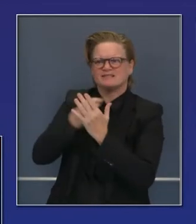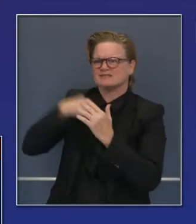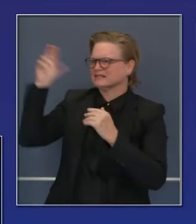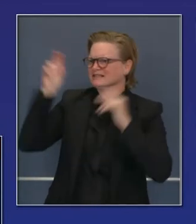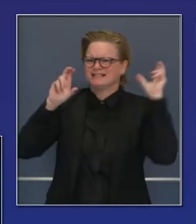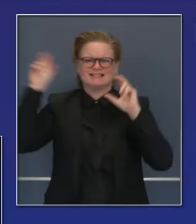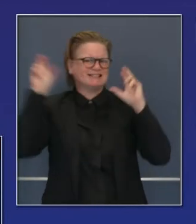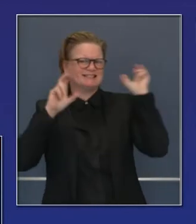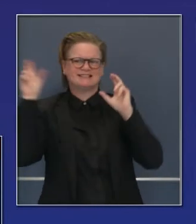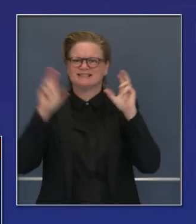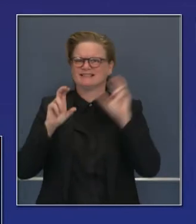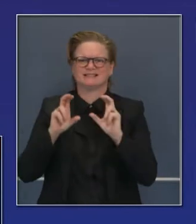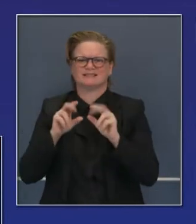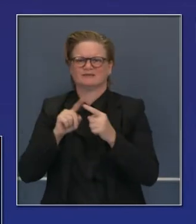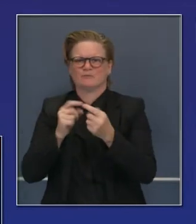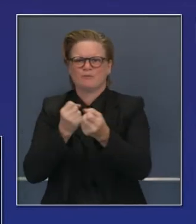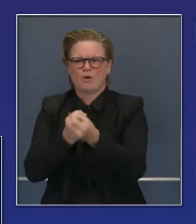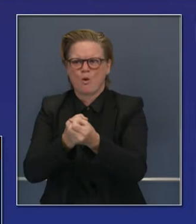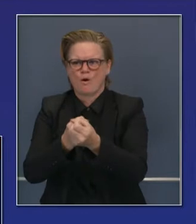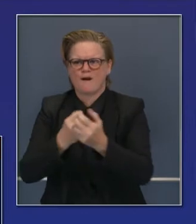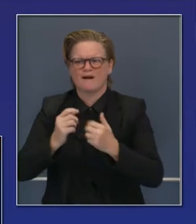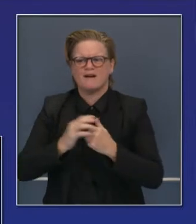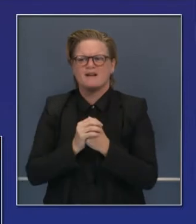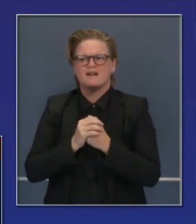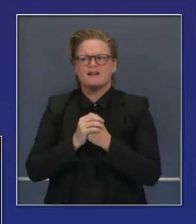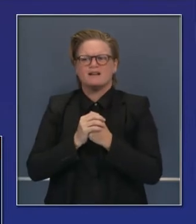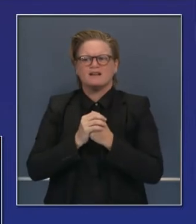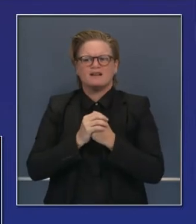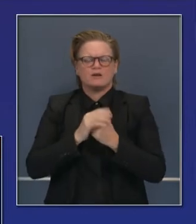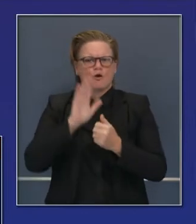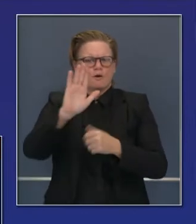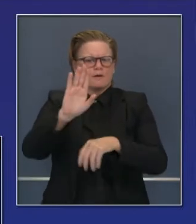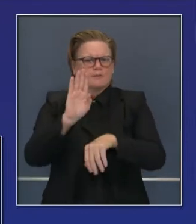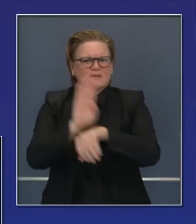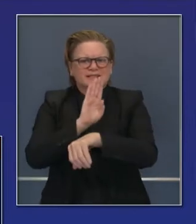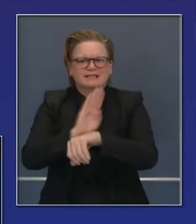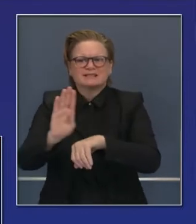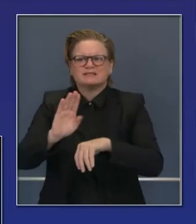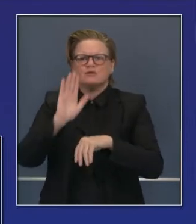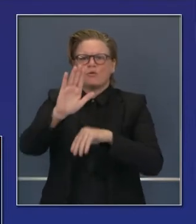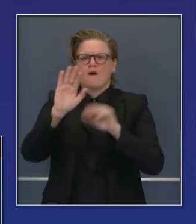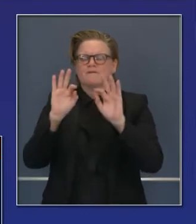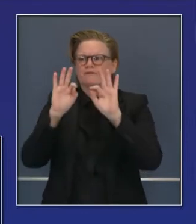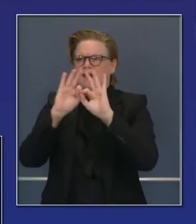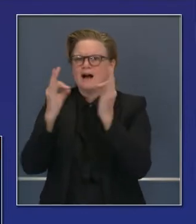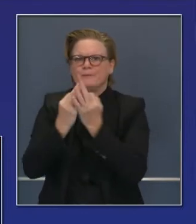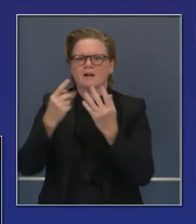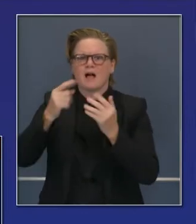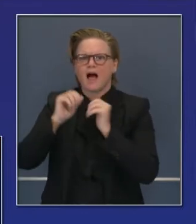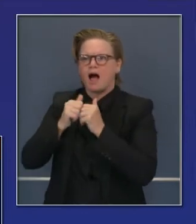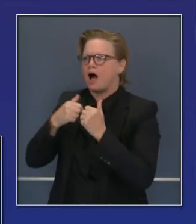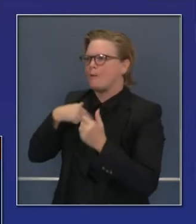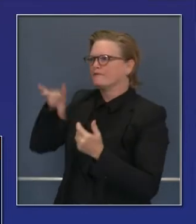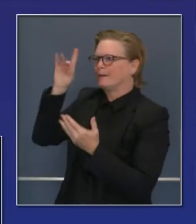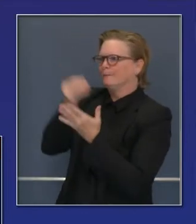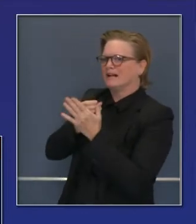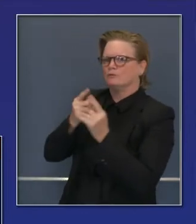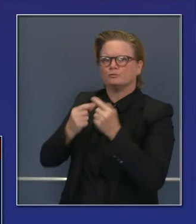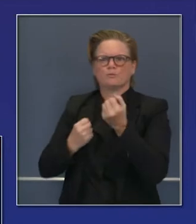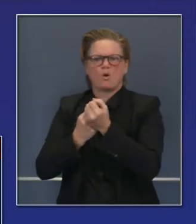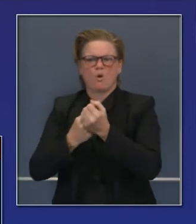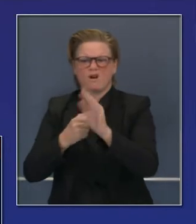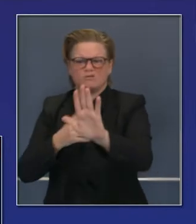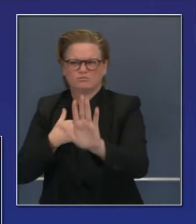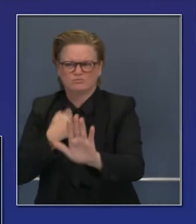y disponer para sus negocios y sus empleados y negocios. Tenemos que considerar el perdonar tarifas,